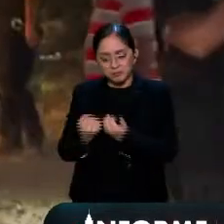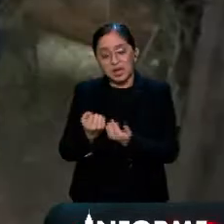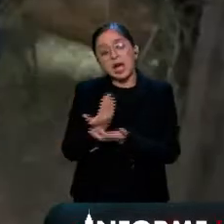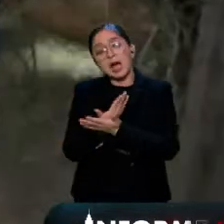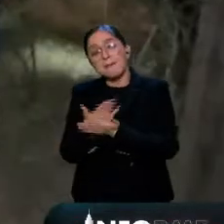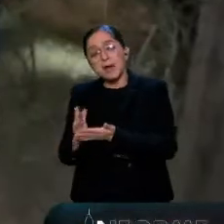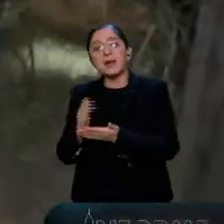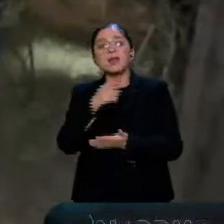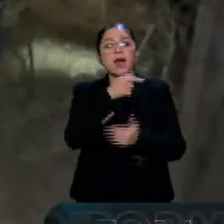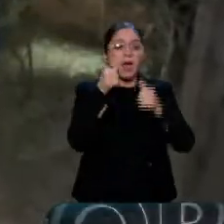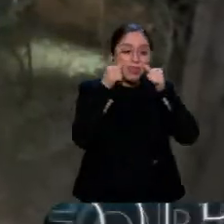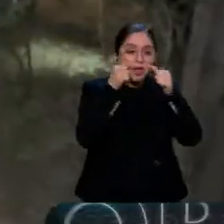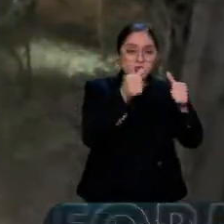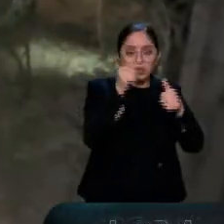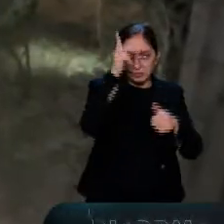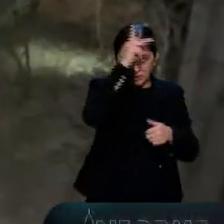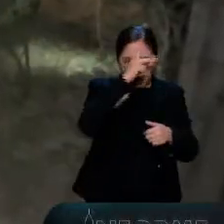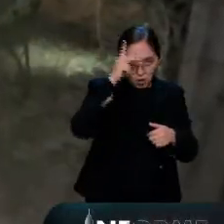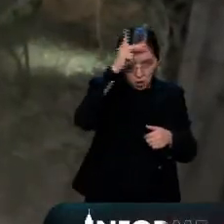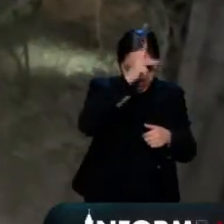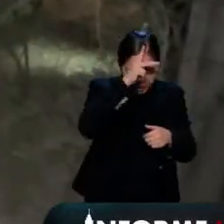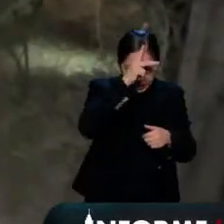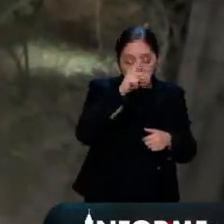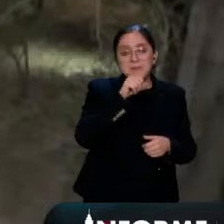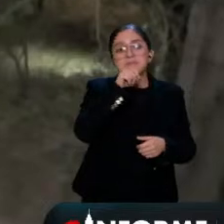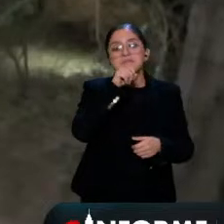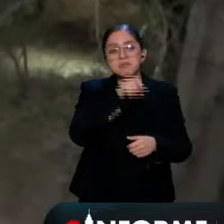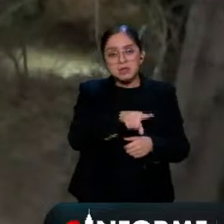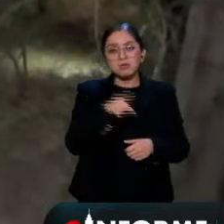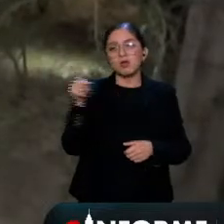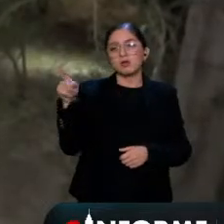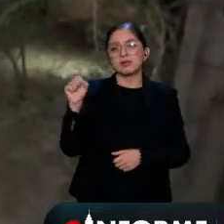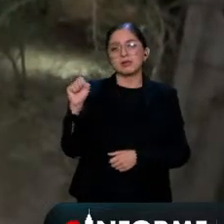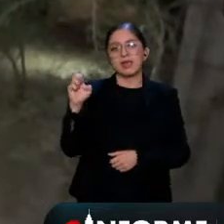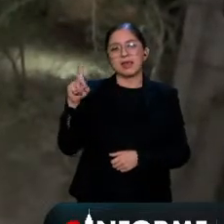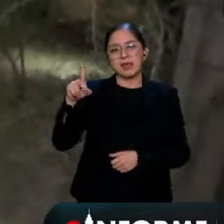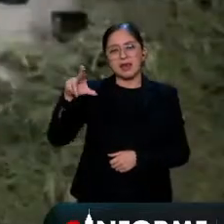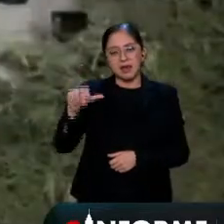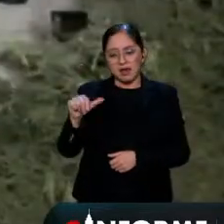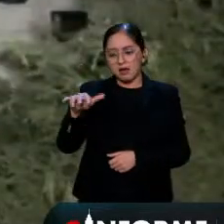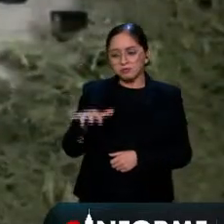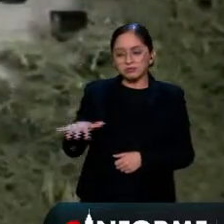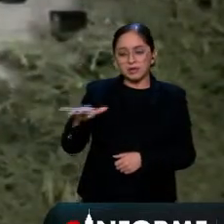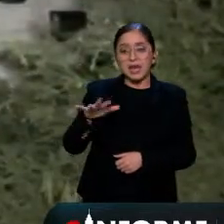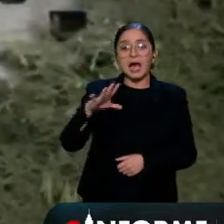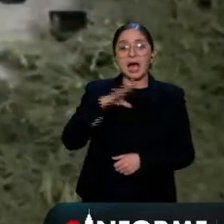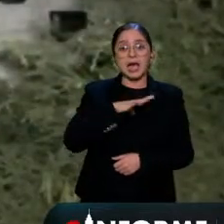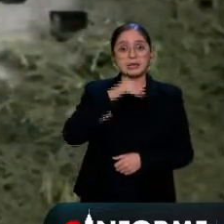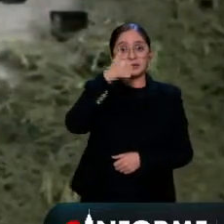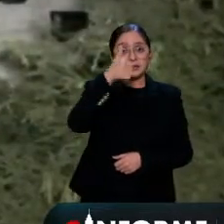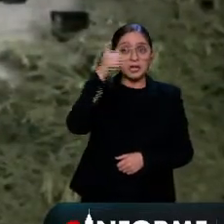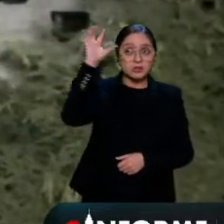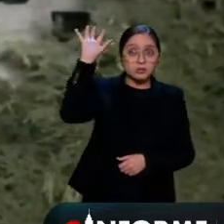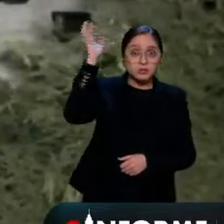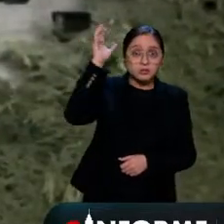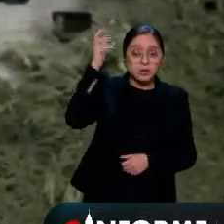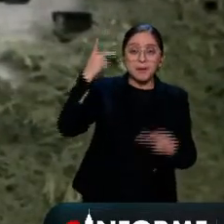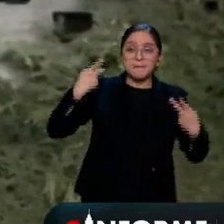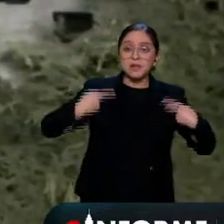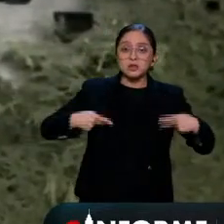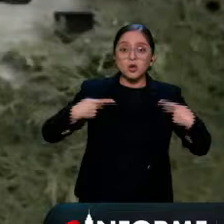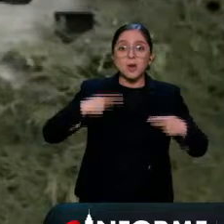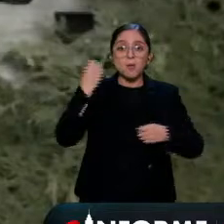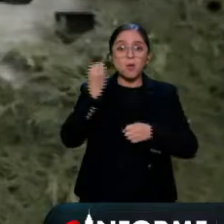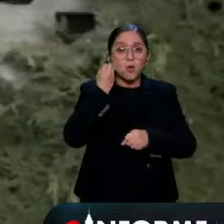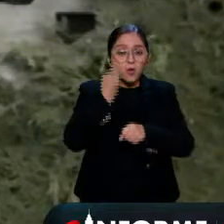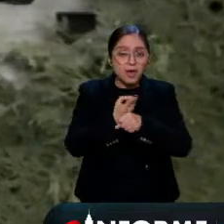brigadas de la Secretaría de Salud Estatal y de la Secretaría de la Defensa Nacional. En la zona permanecen seis ambulancias que atienden a voluntarios, trabajadores